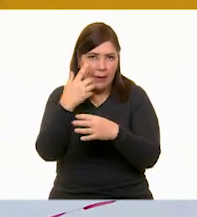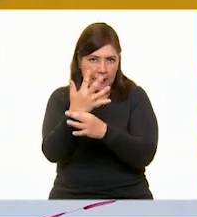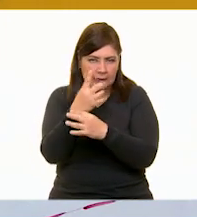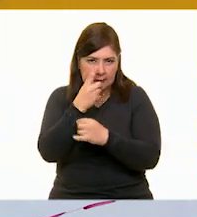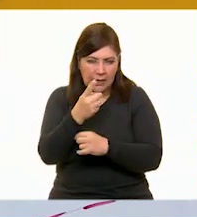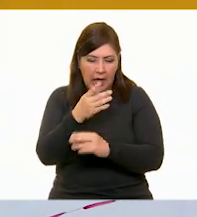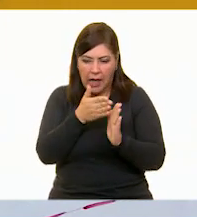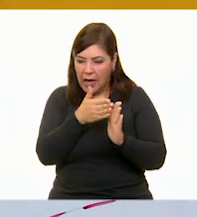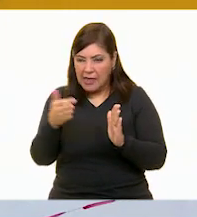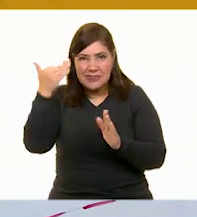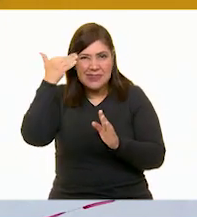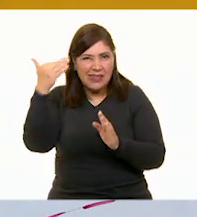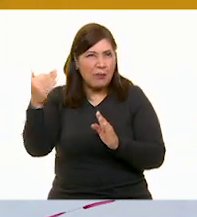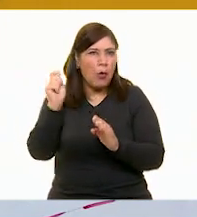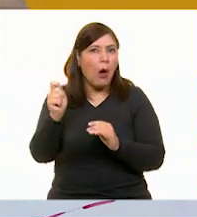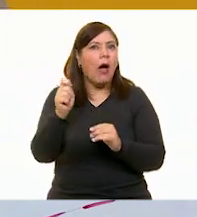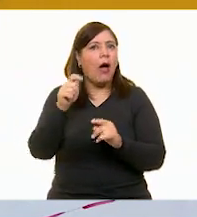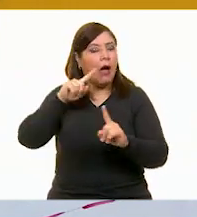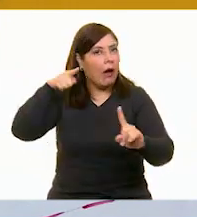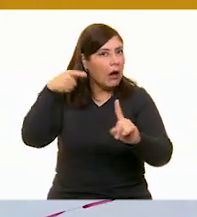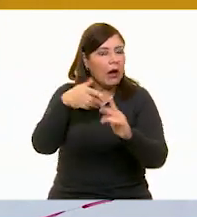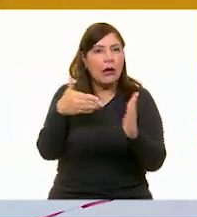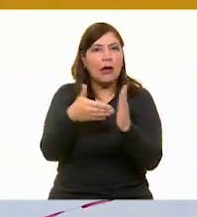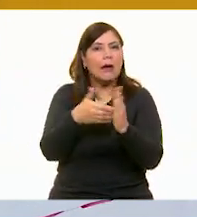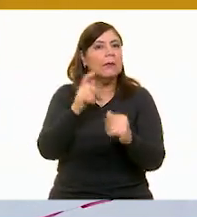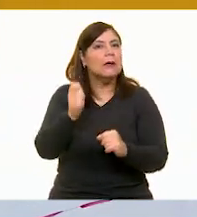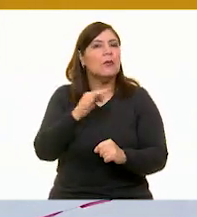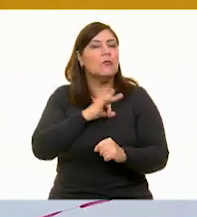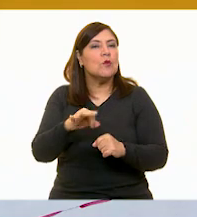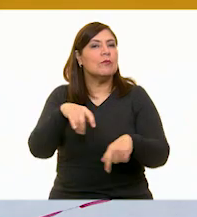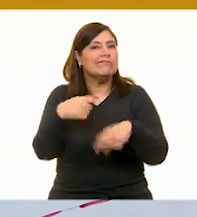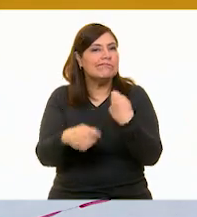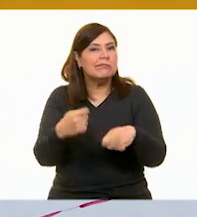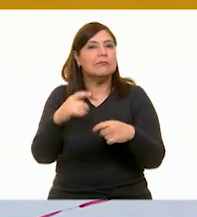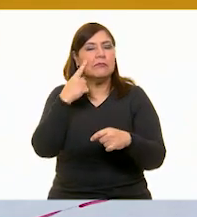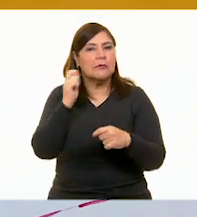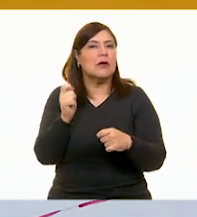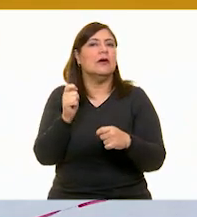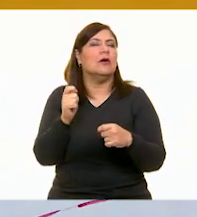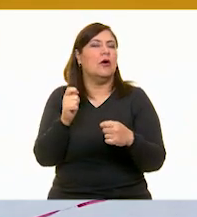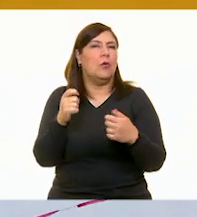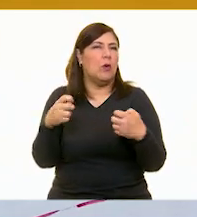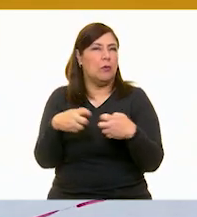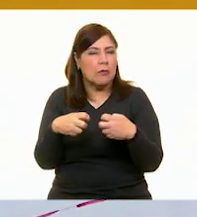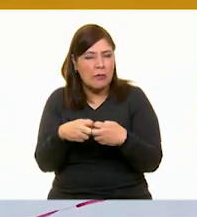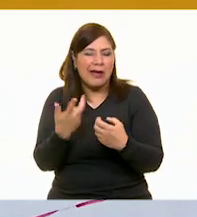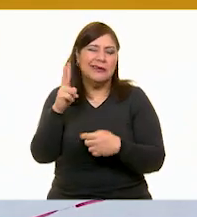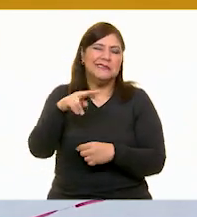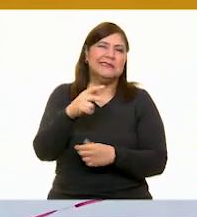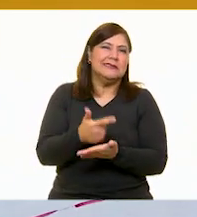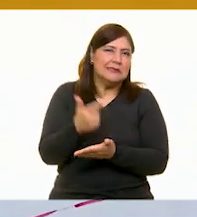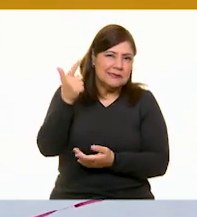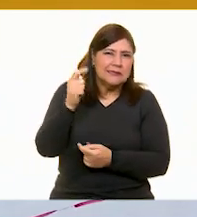la edad del plástico y esto es muy grave porque contamina nuestros mares y ríos.